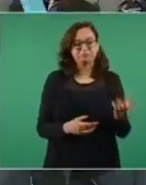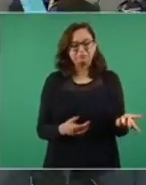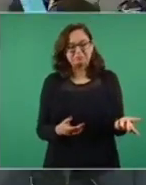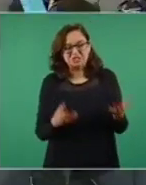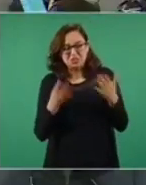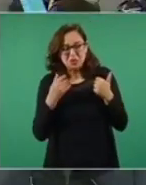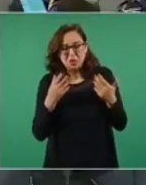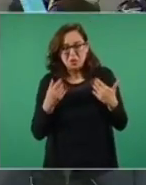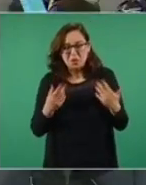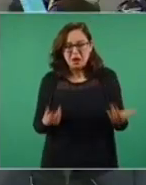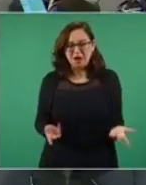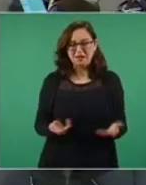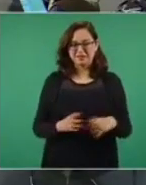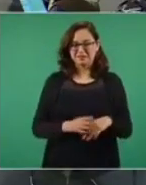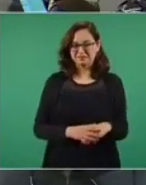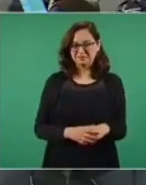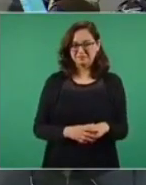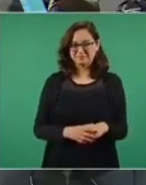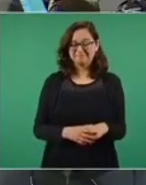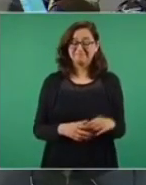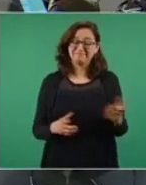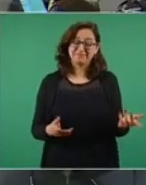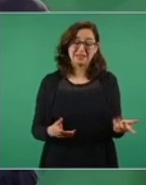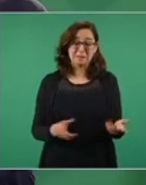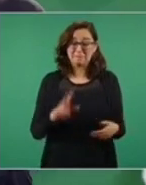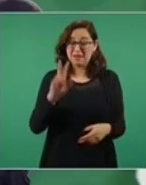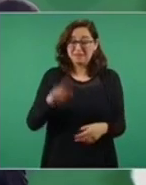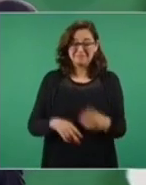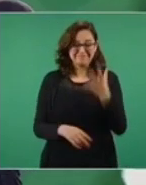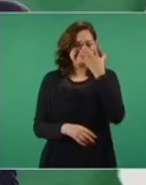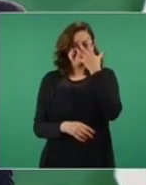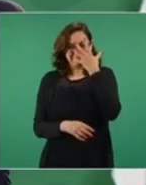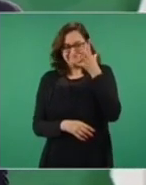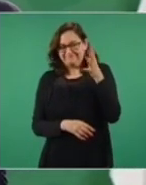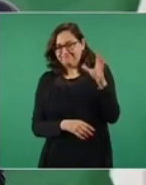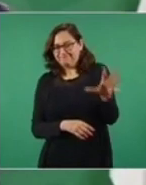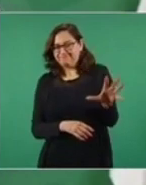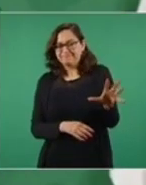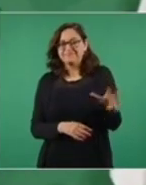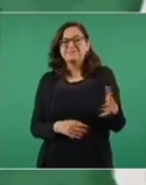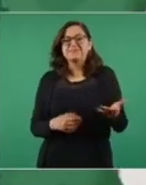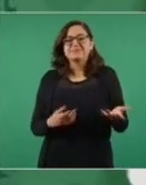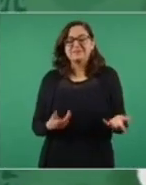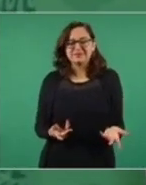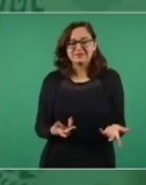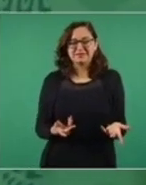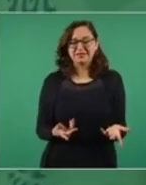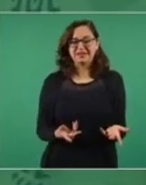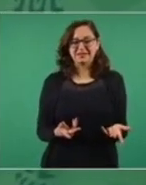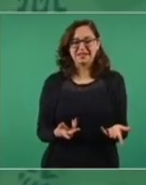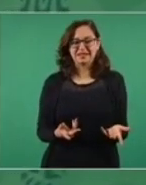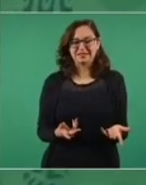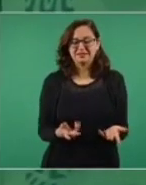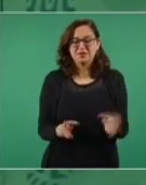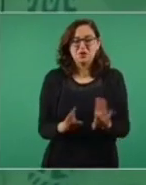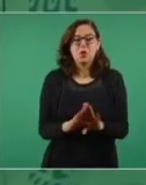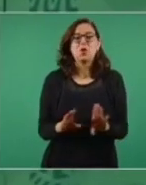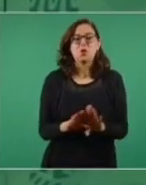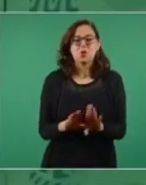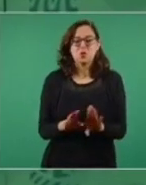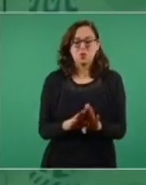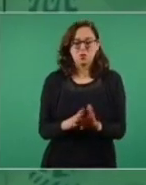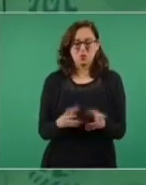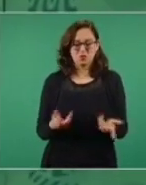que produce el que algunos